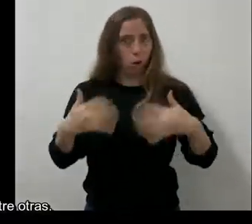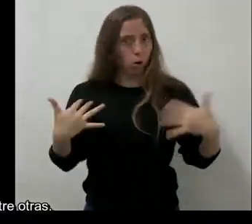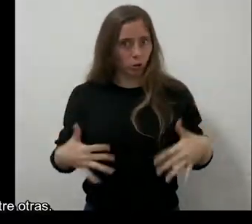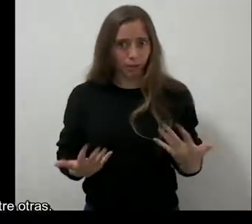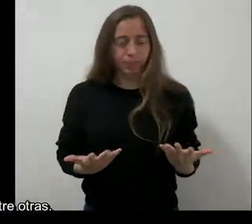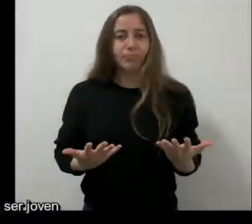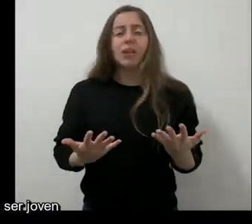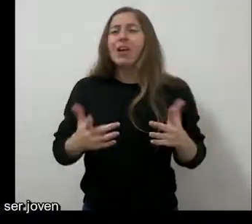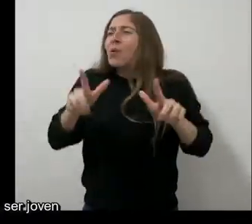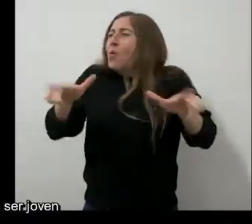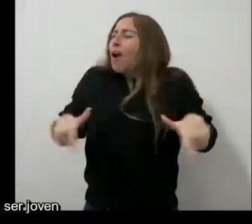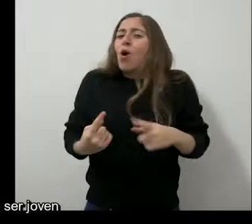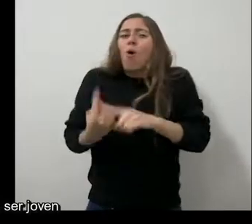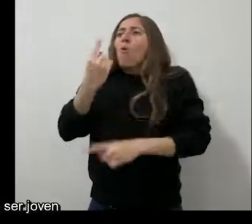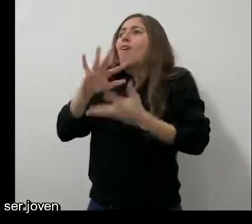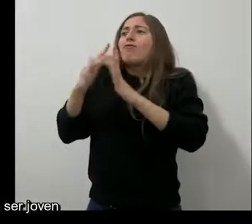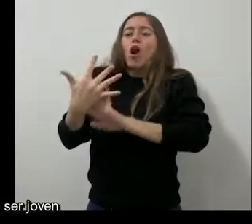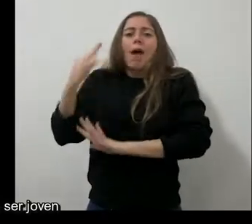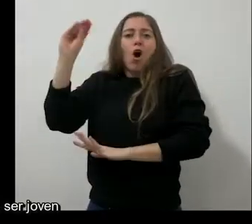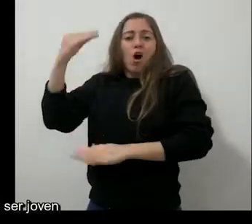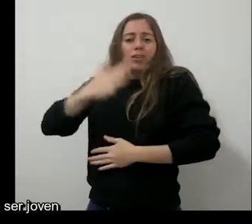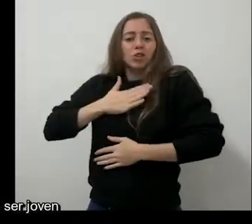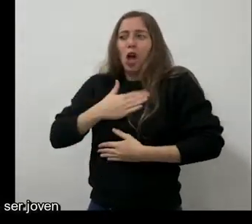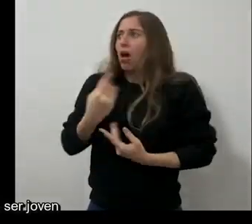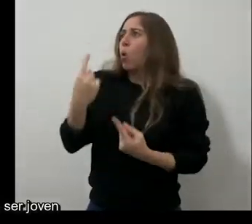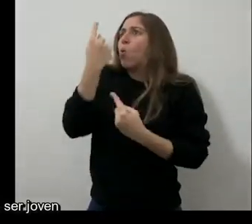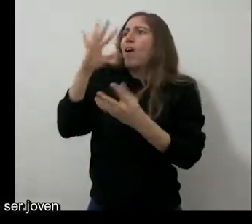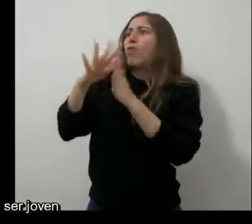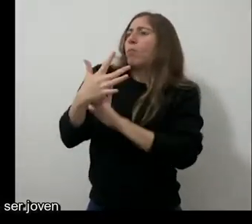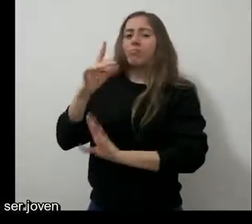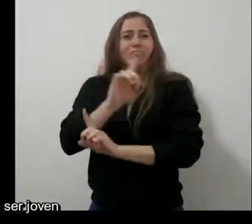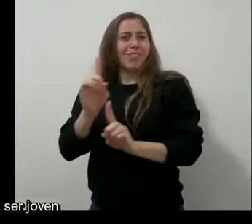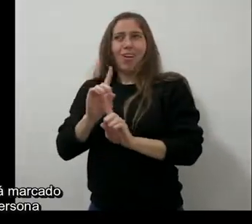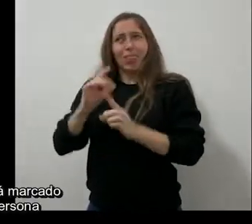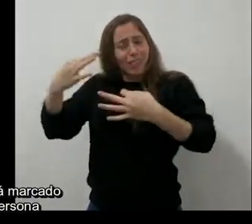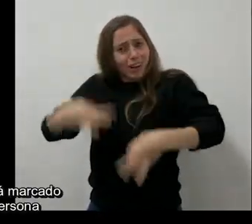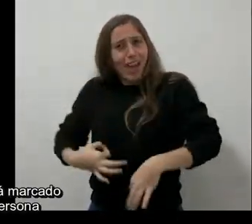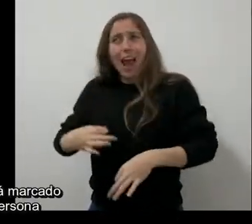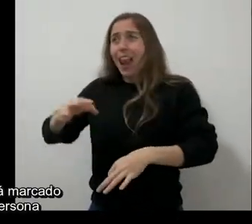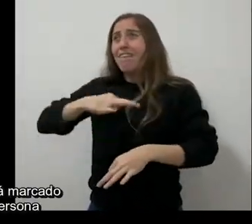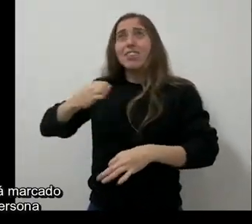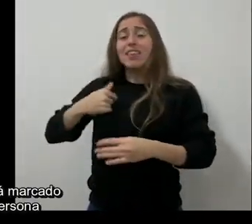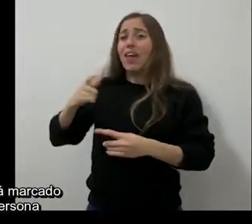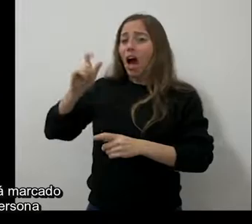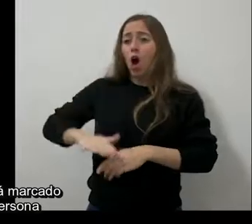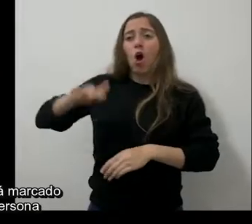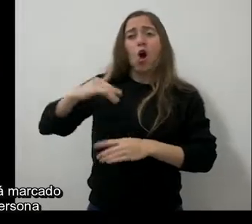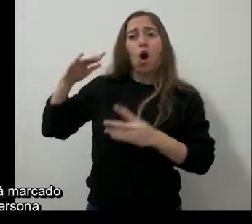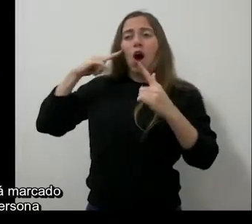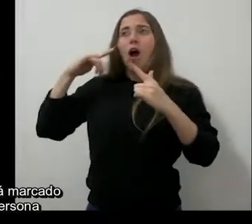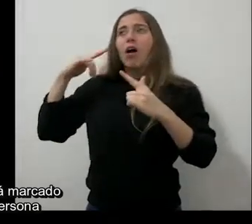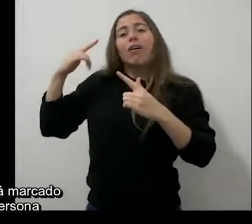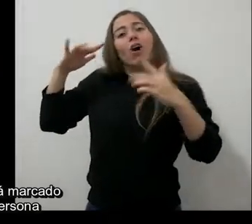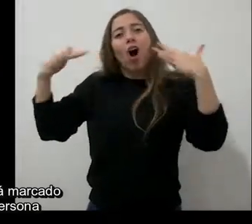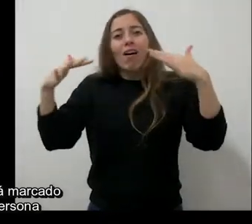No hay una única manera de ser joven. El pasaje por la juventud está marcado por el contexto de